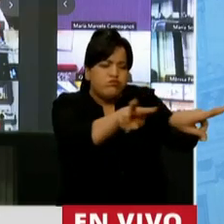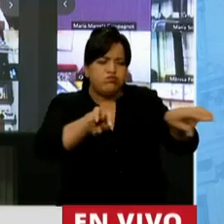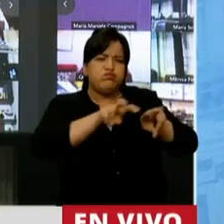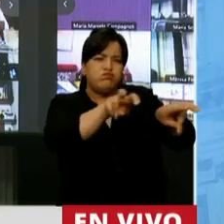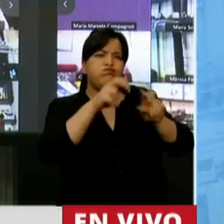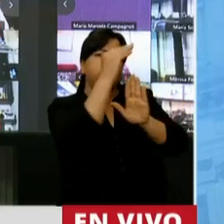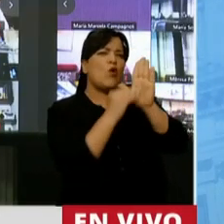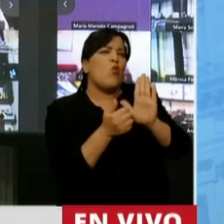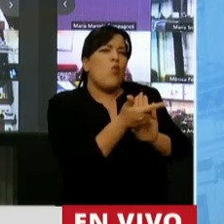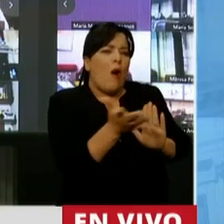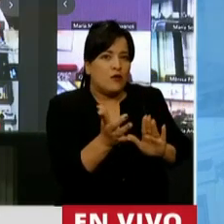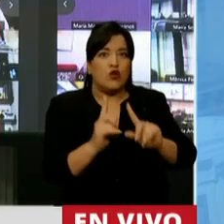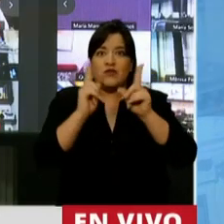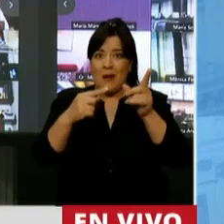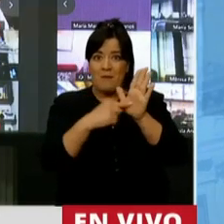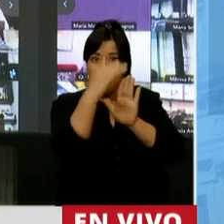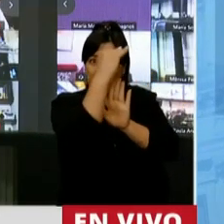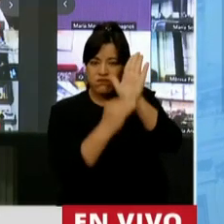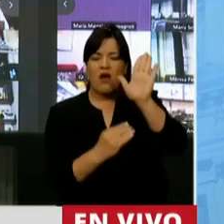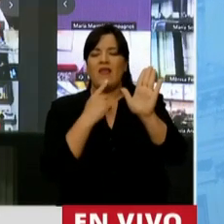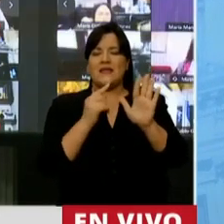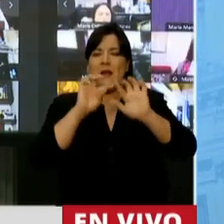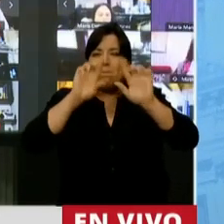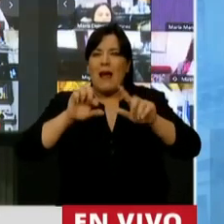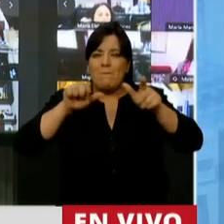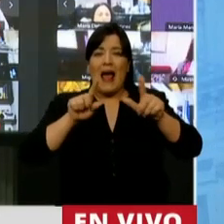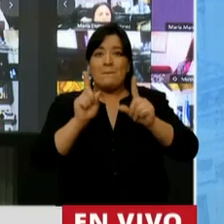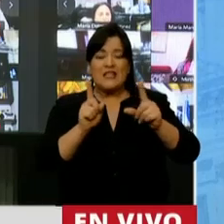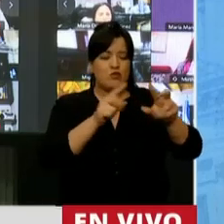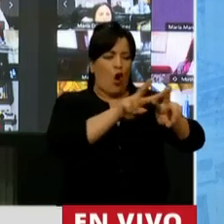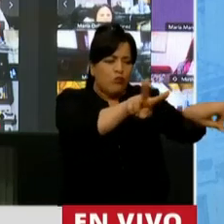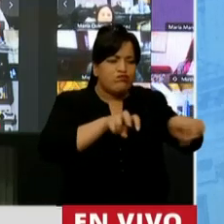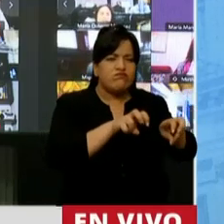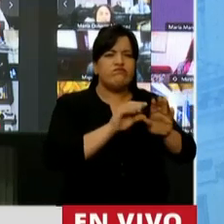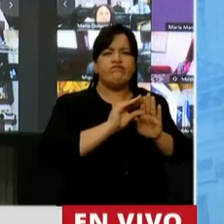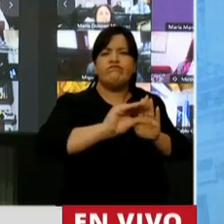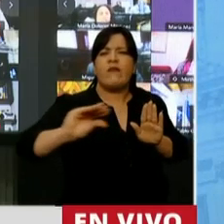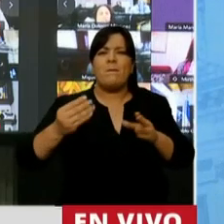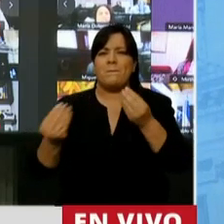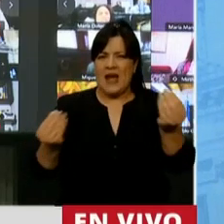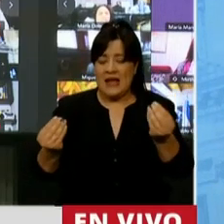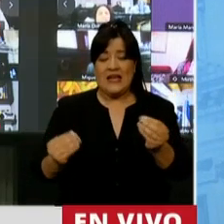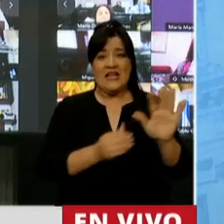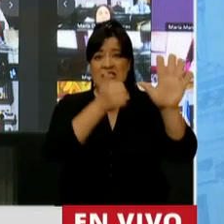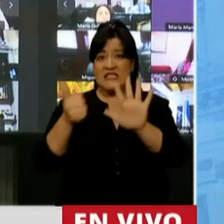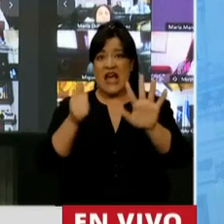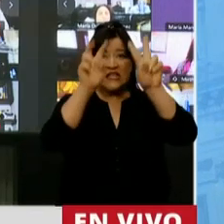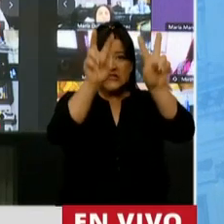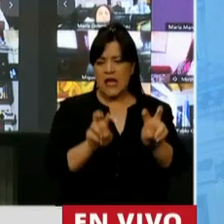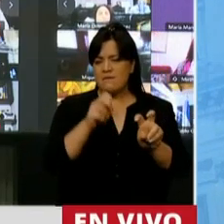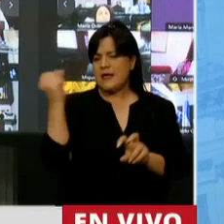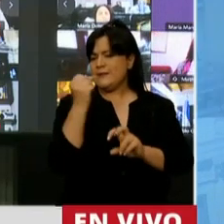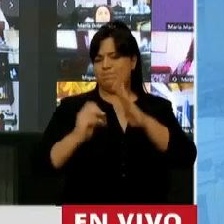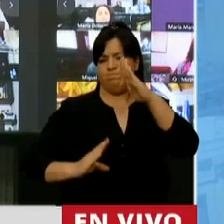Gobierno, pero también planifica de cómo se van a aplicar esos ingresos. Hay seis pilares importantes en este